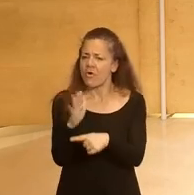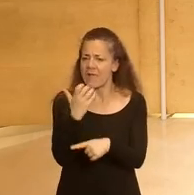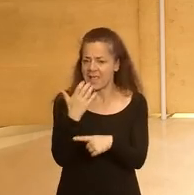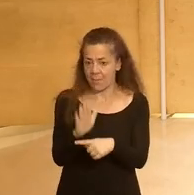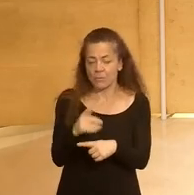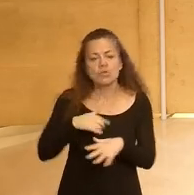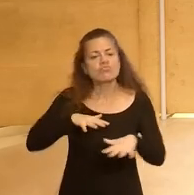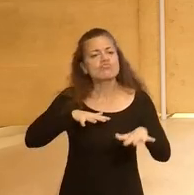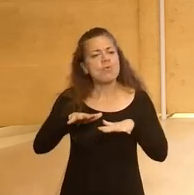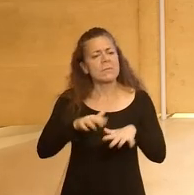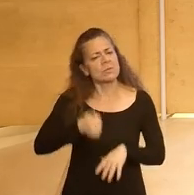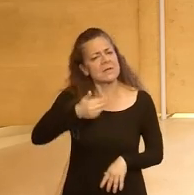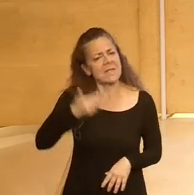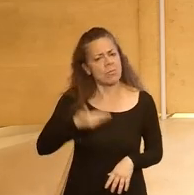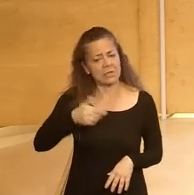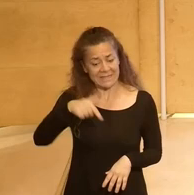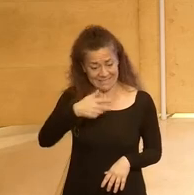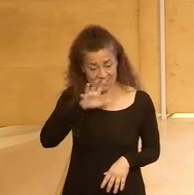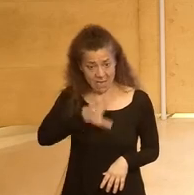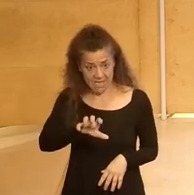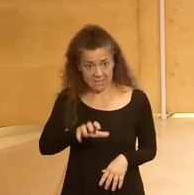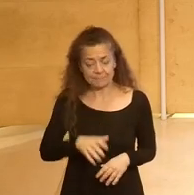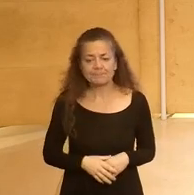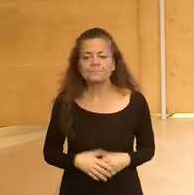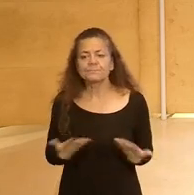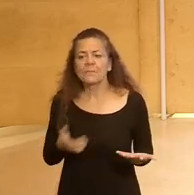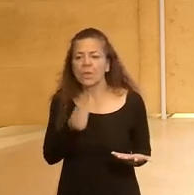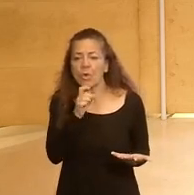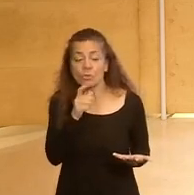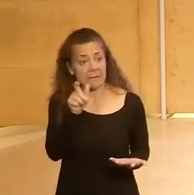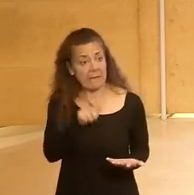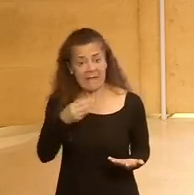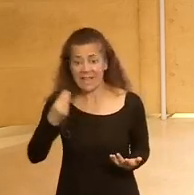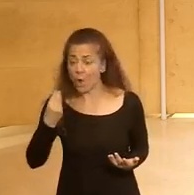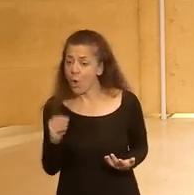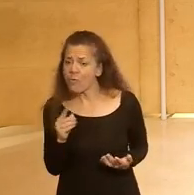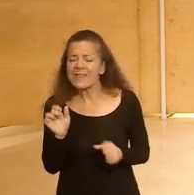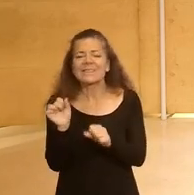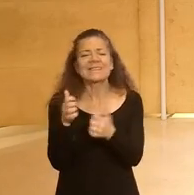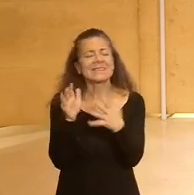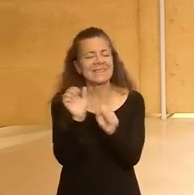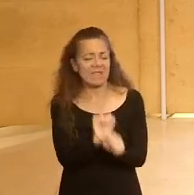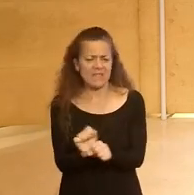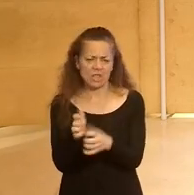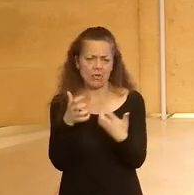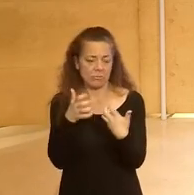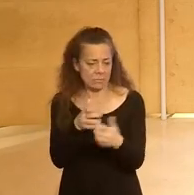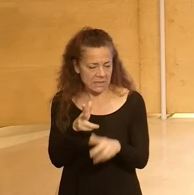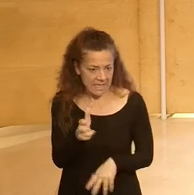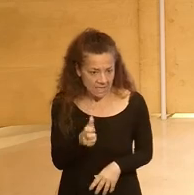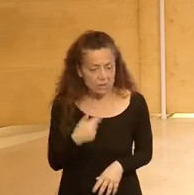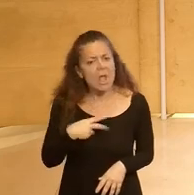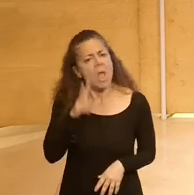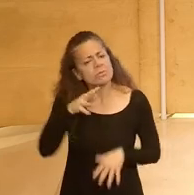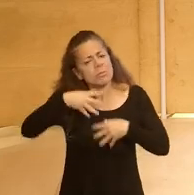movimientos más importantes que ha tenido este país han sido básicamente de gente joven defendiendo derechos hemos visto las manifestaciones feministas